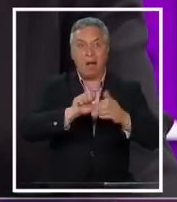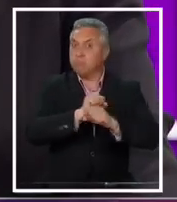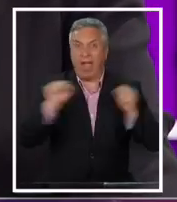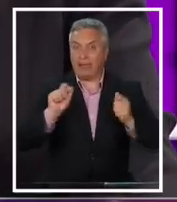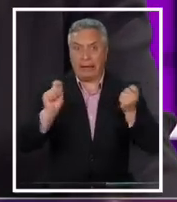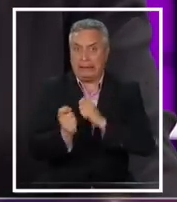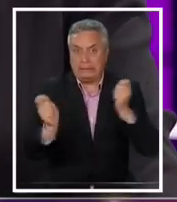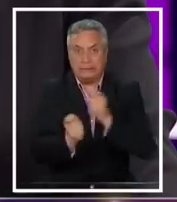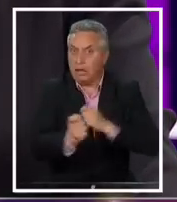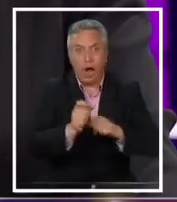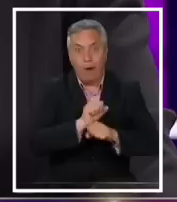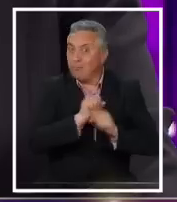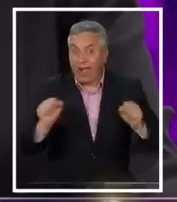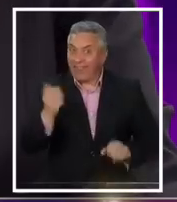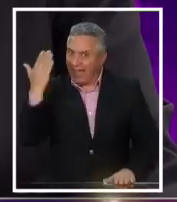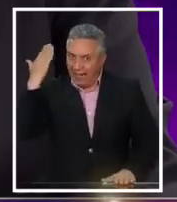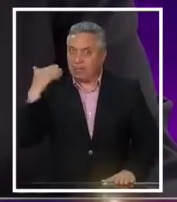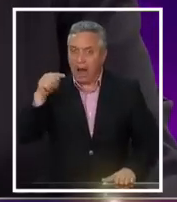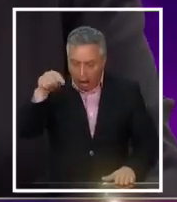originalmente traía la constitución.